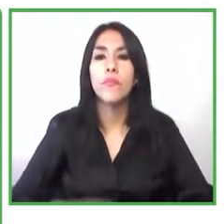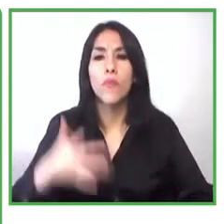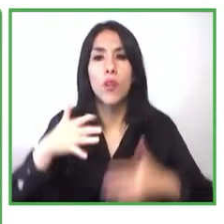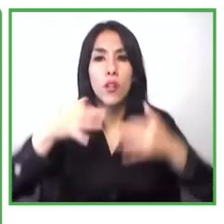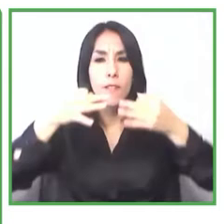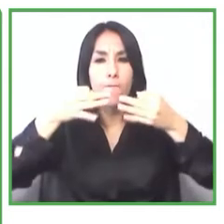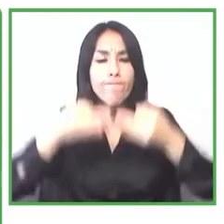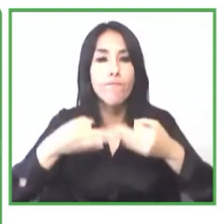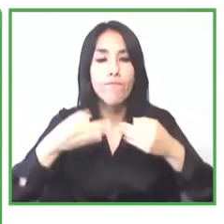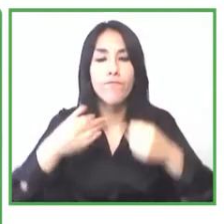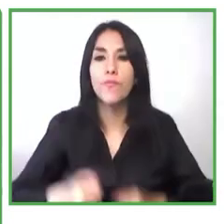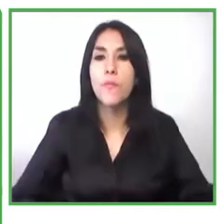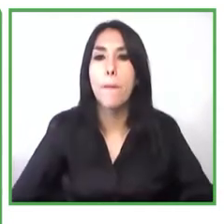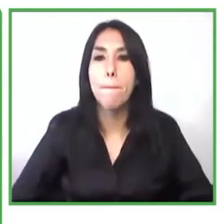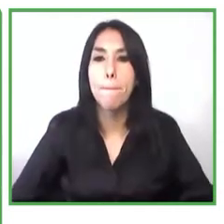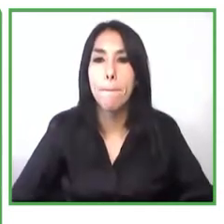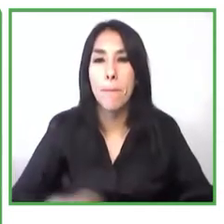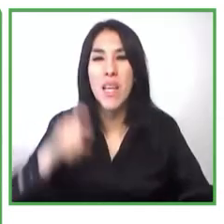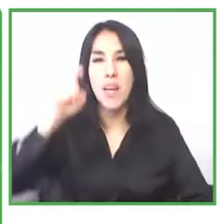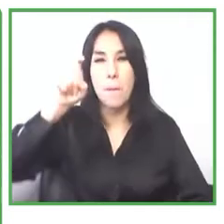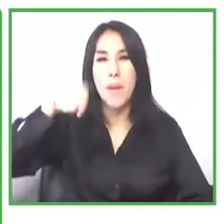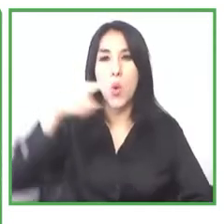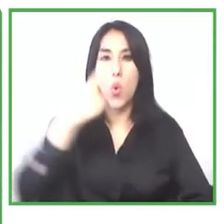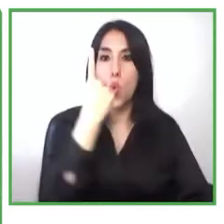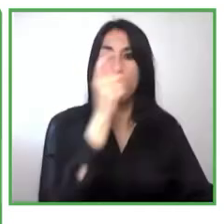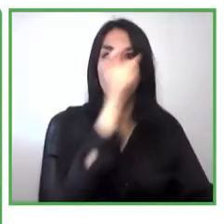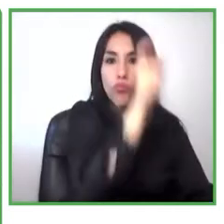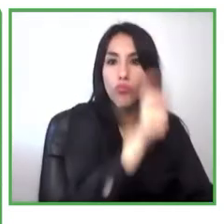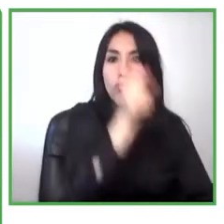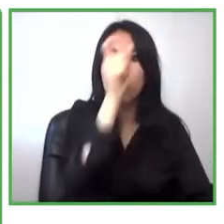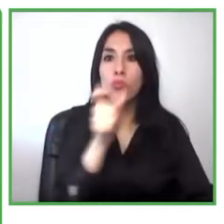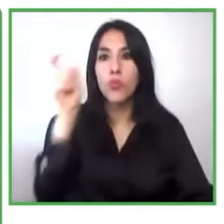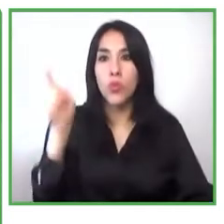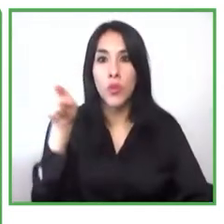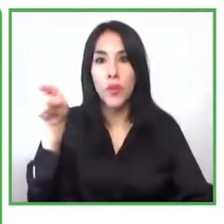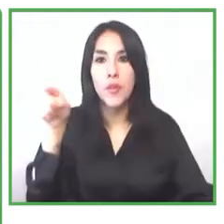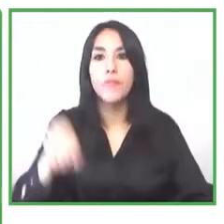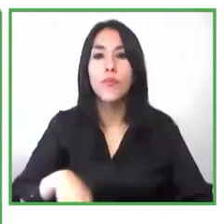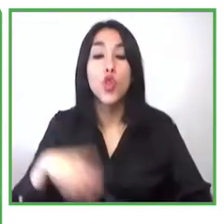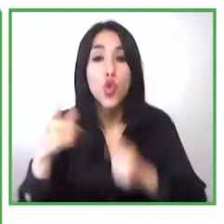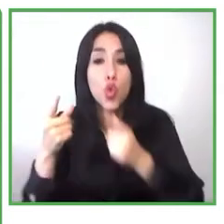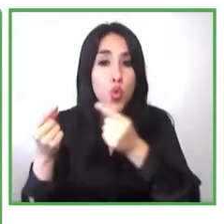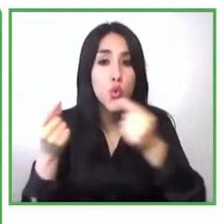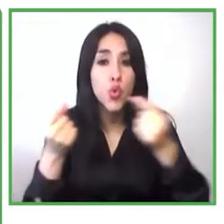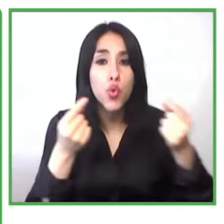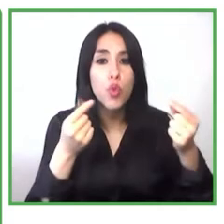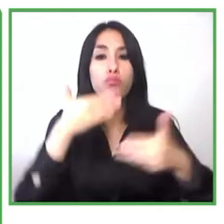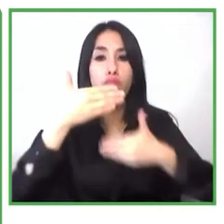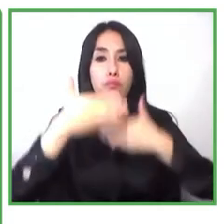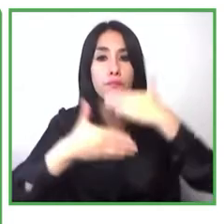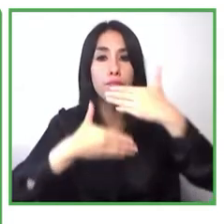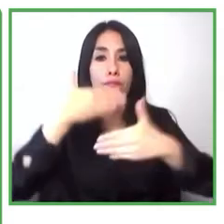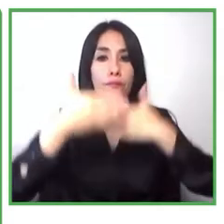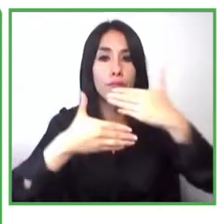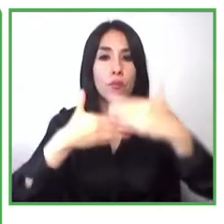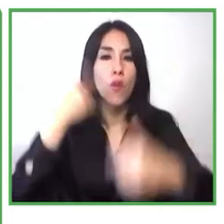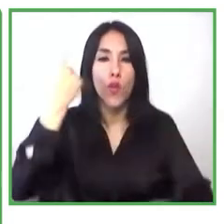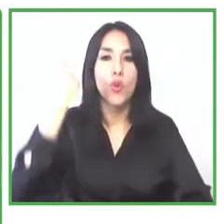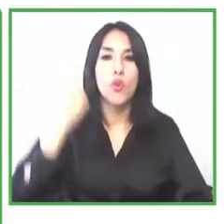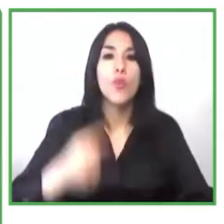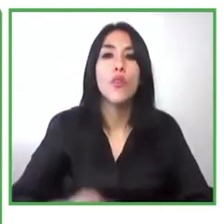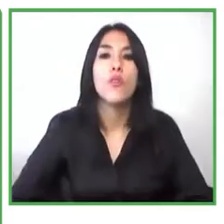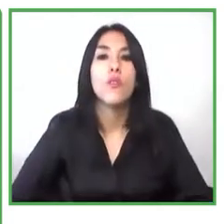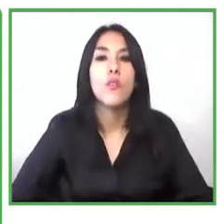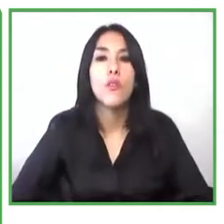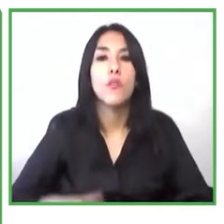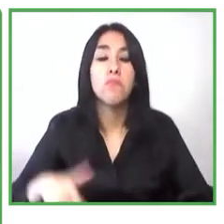hacíamos procesos de formación generales sino que esto fue un seguimiento uno a uno por más de dos años donde definíamos